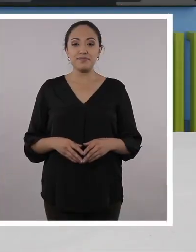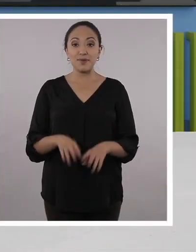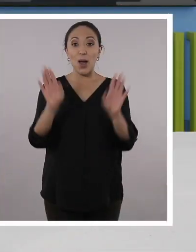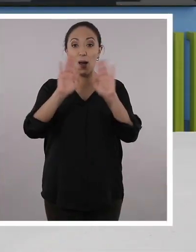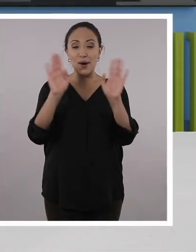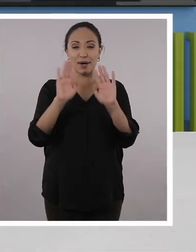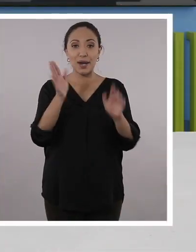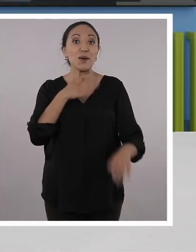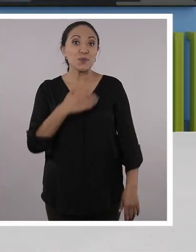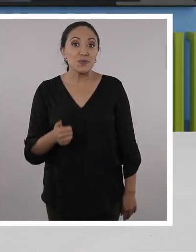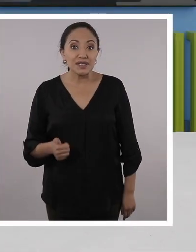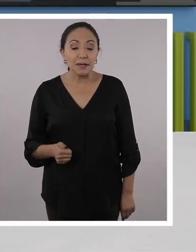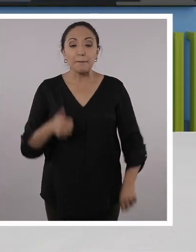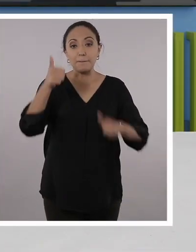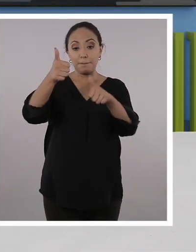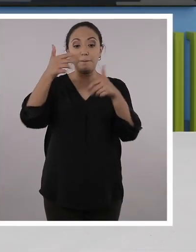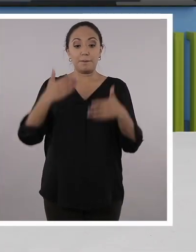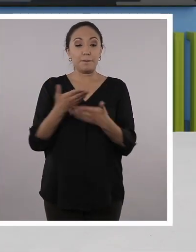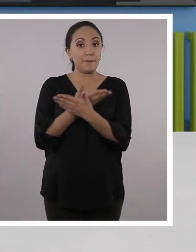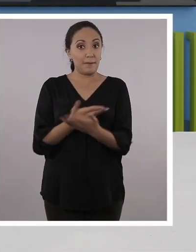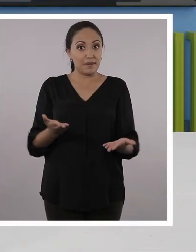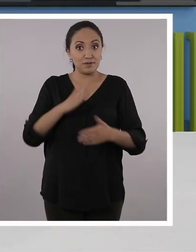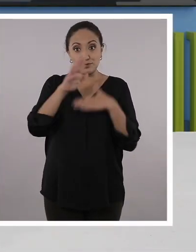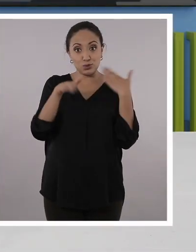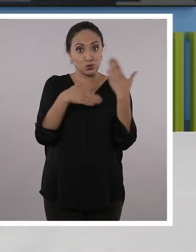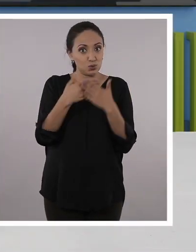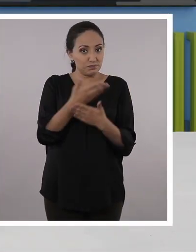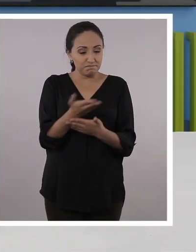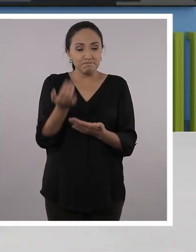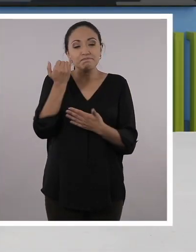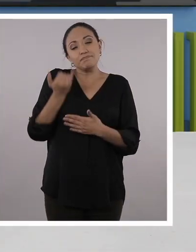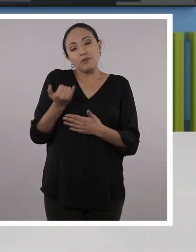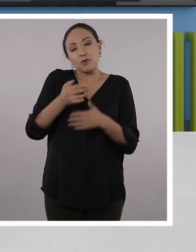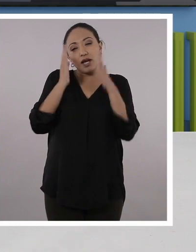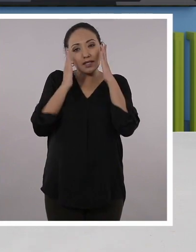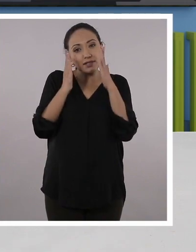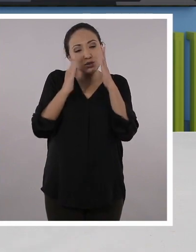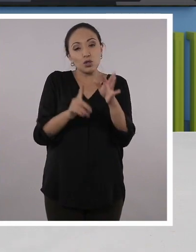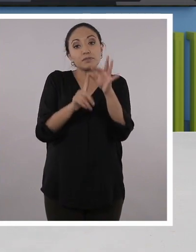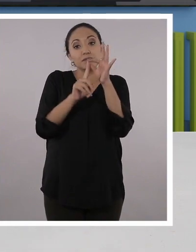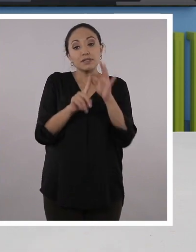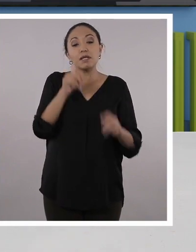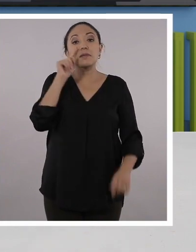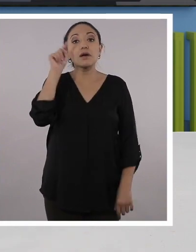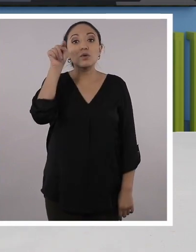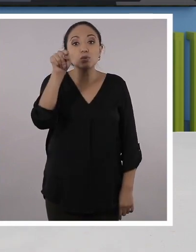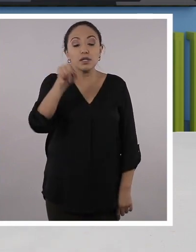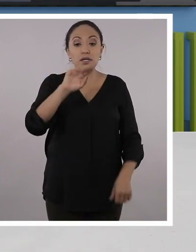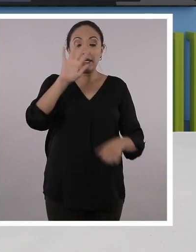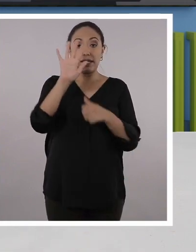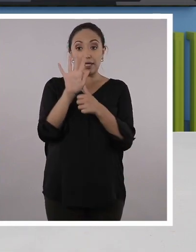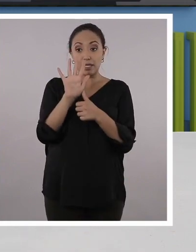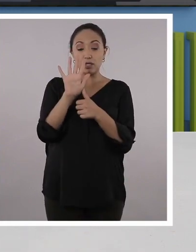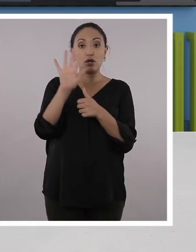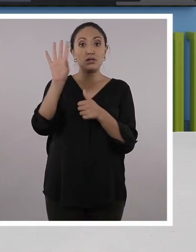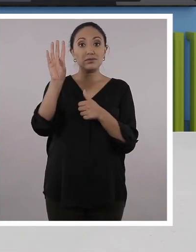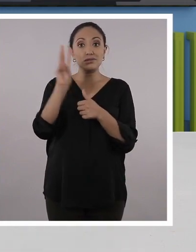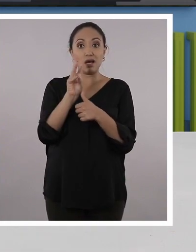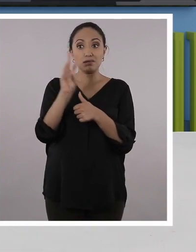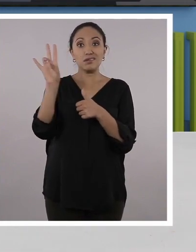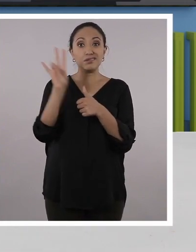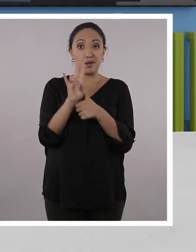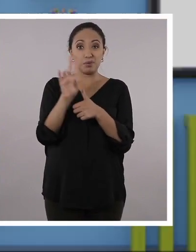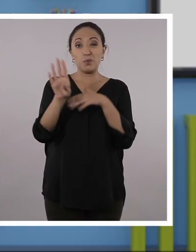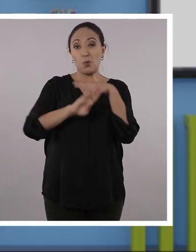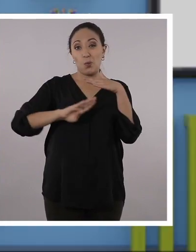¿Qué tal chicos y chicas? ¿Cómo están? Bienvenidos y bienvenidas a este espacio que está especialmente diseñado para quinto, sexto y séptimo de